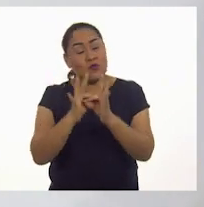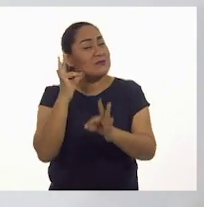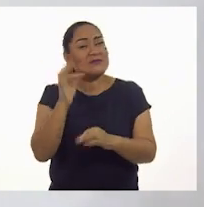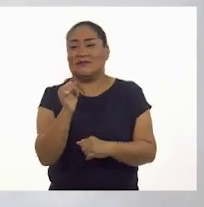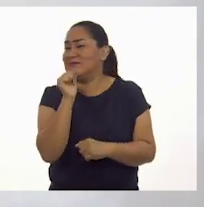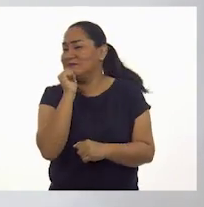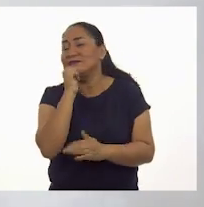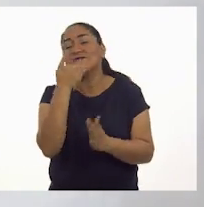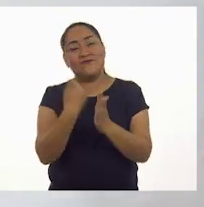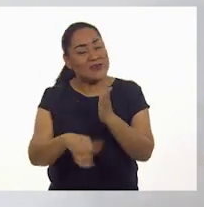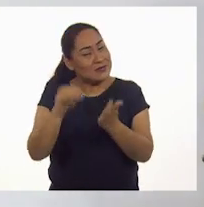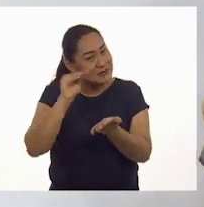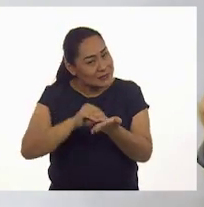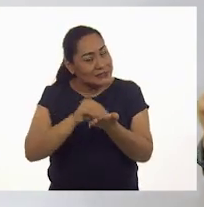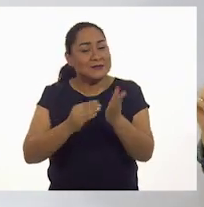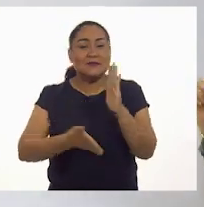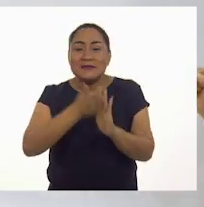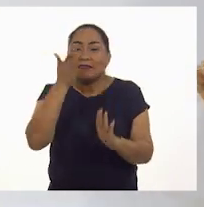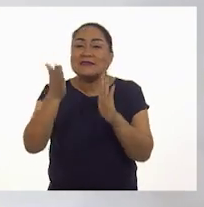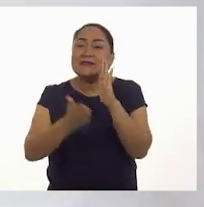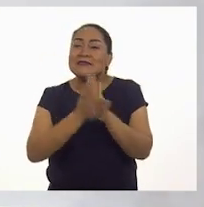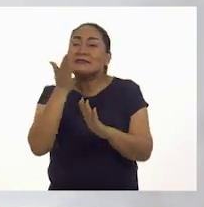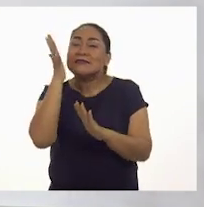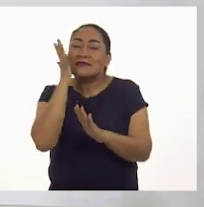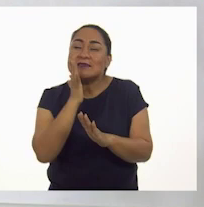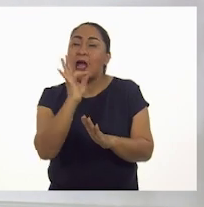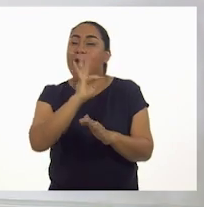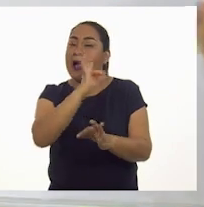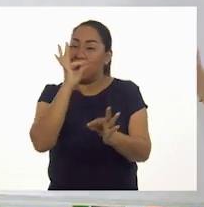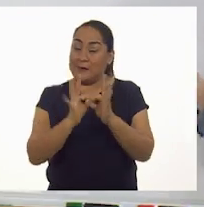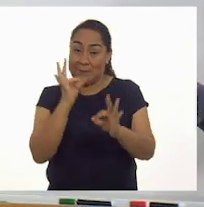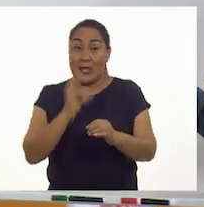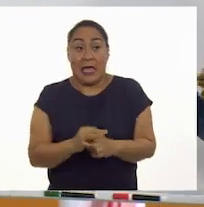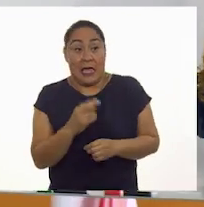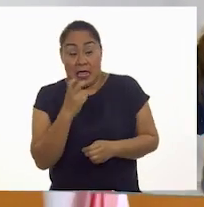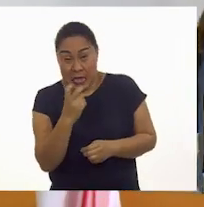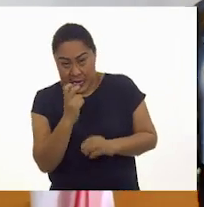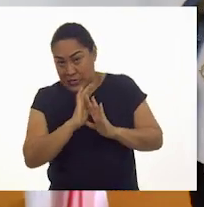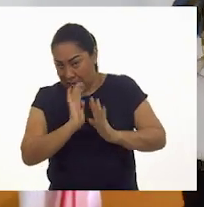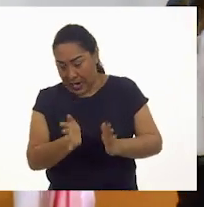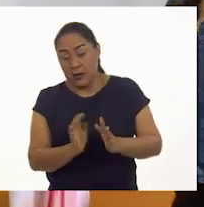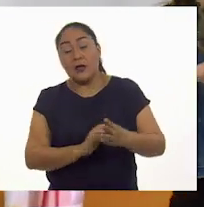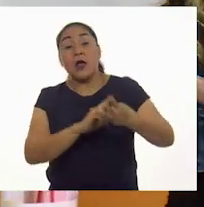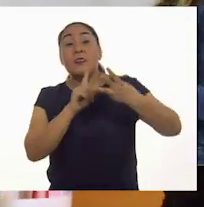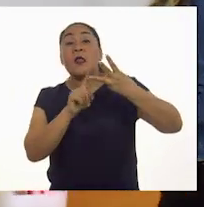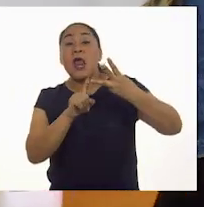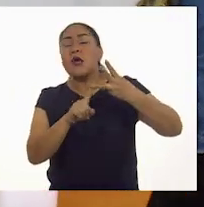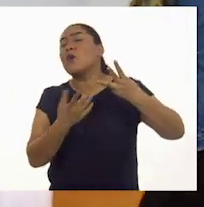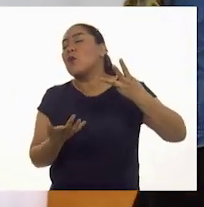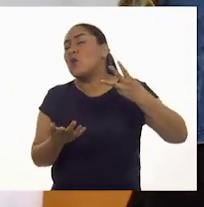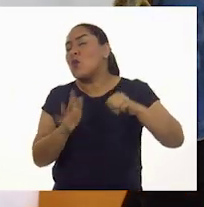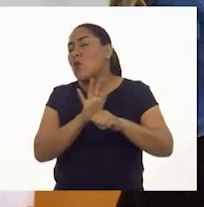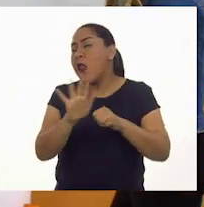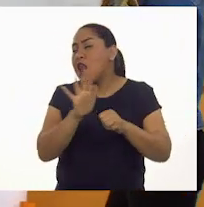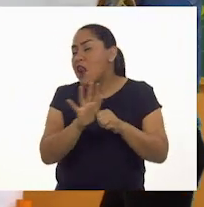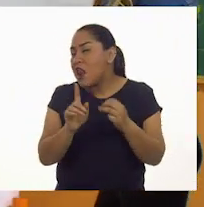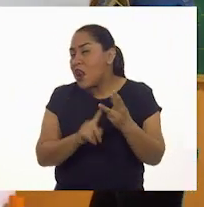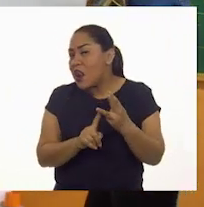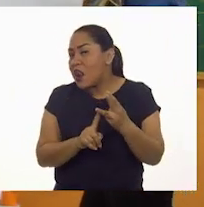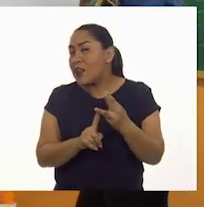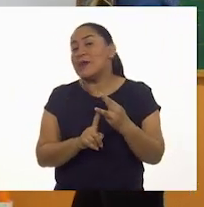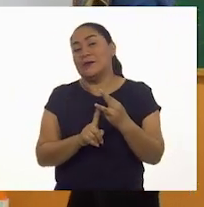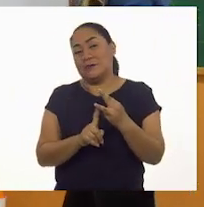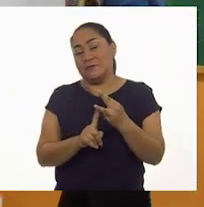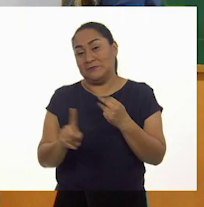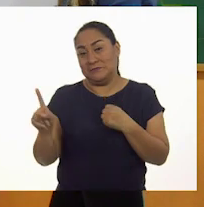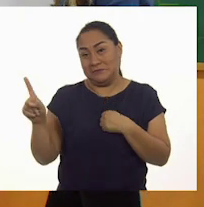Apenas sigue y le falta poquito para terminarse. Por lo tanto, la número tres, ¿cuál creen que corresponde? Pues esta,